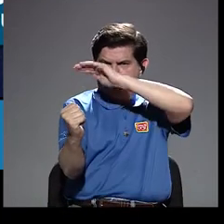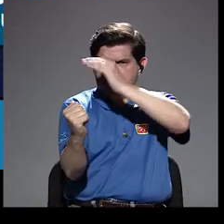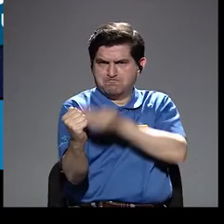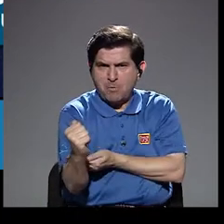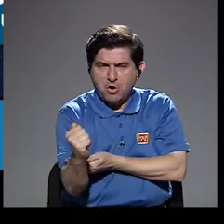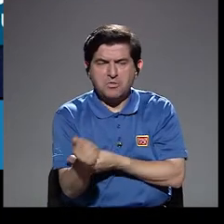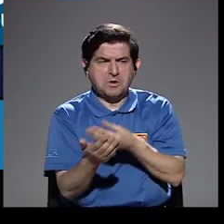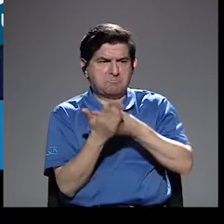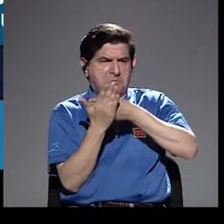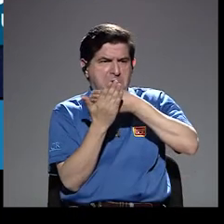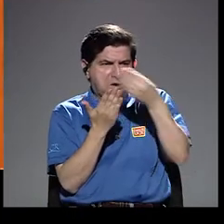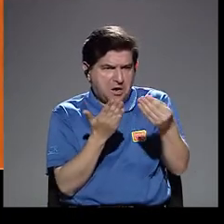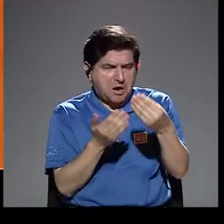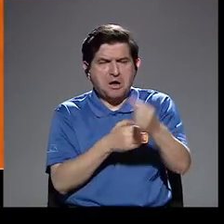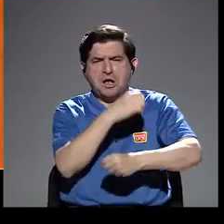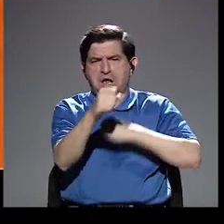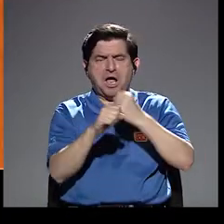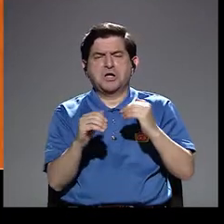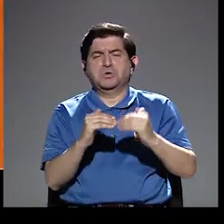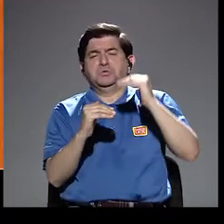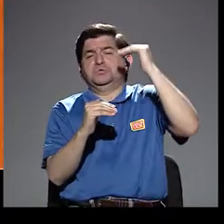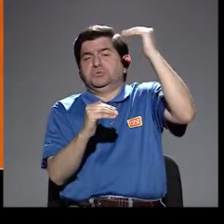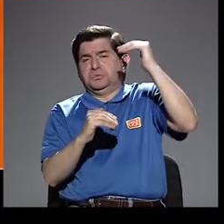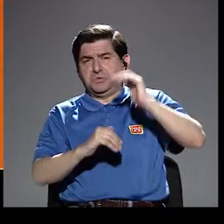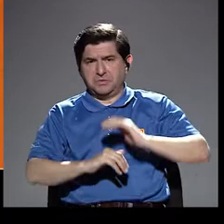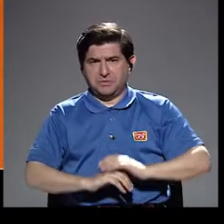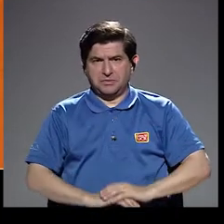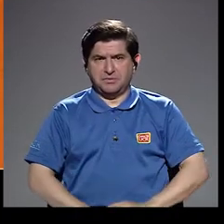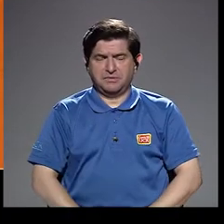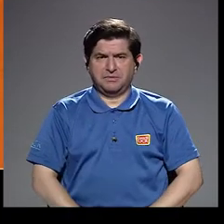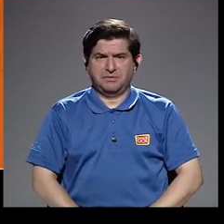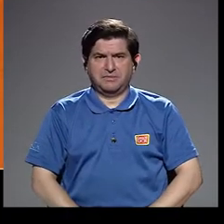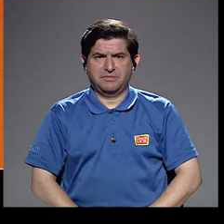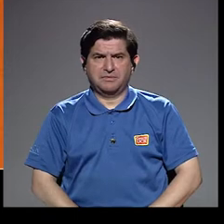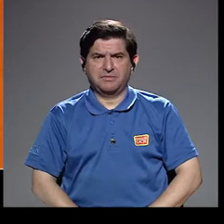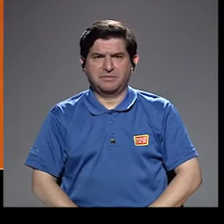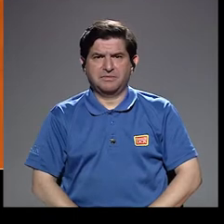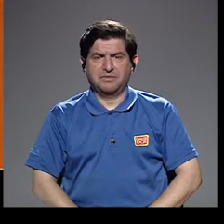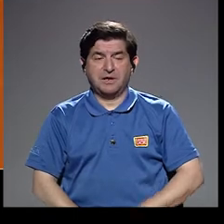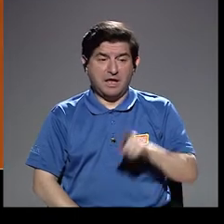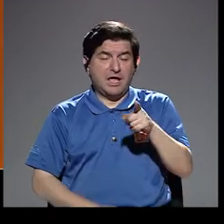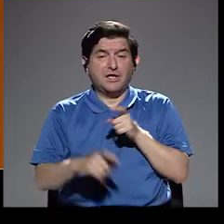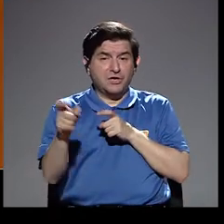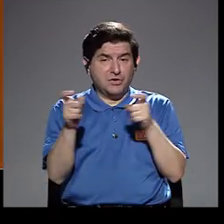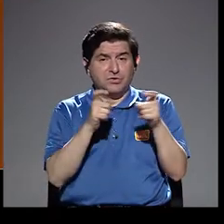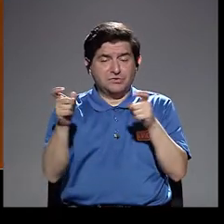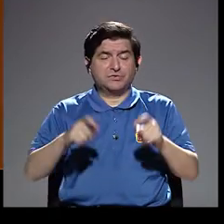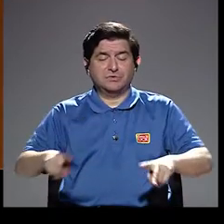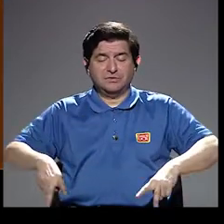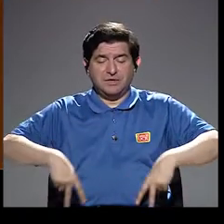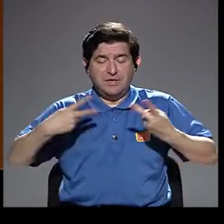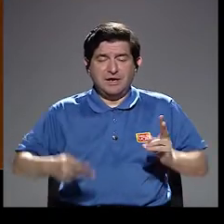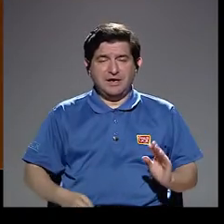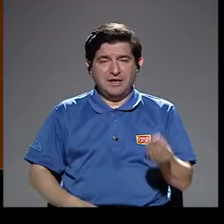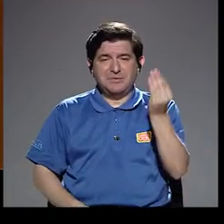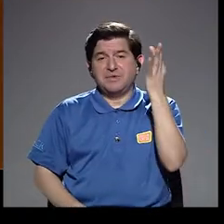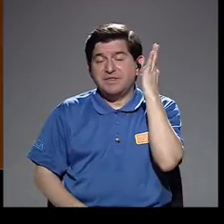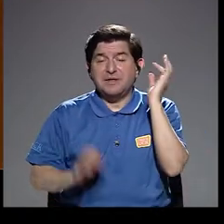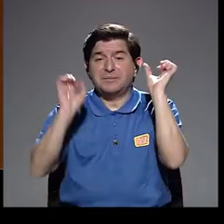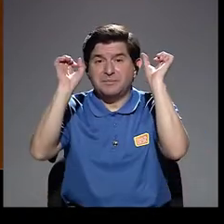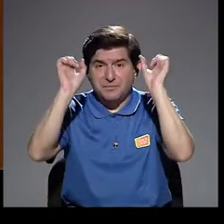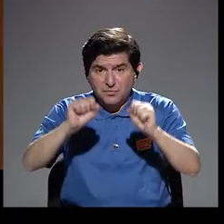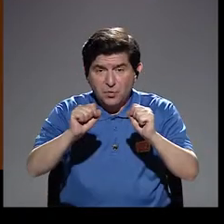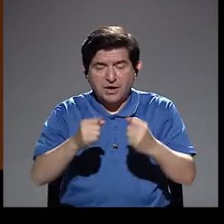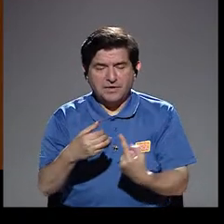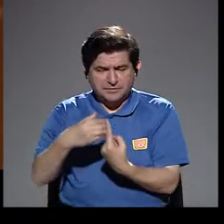adquisitivo de edad, ¿verdad? De control sobre la vida de las adolescentes,